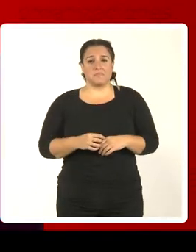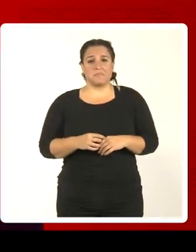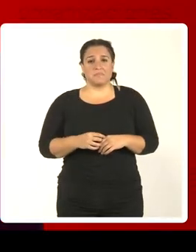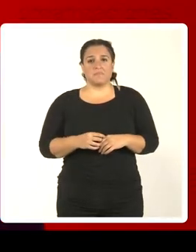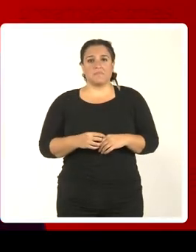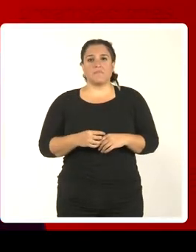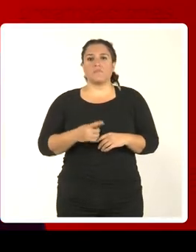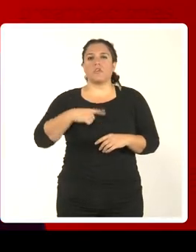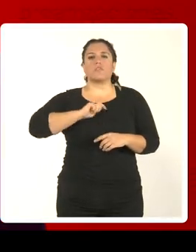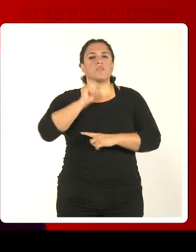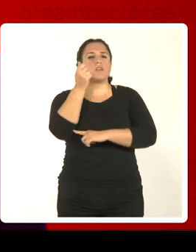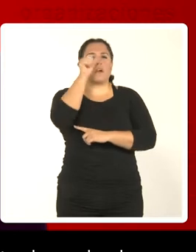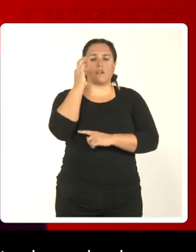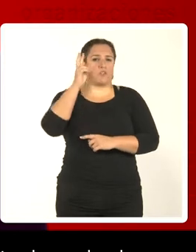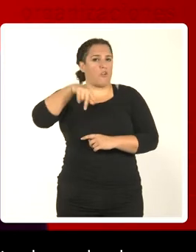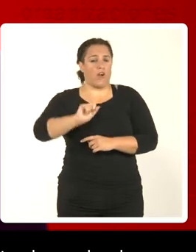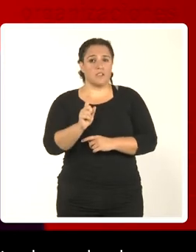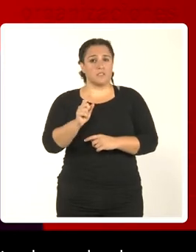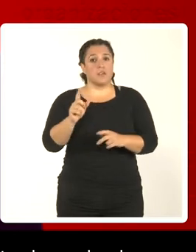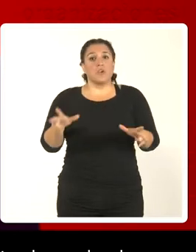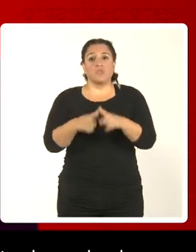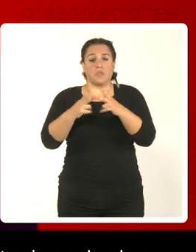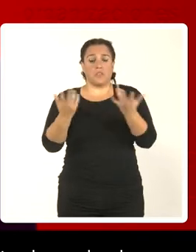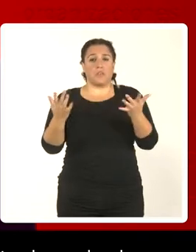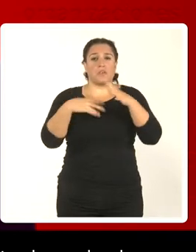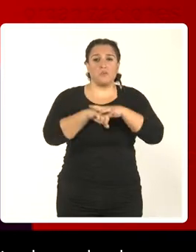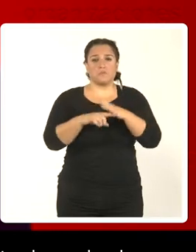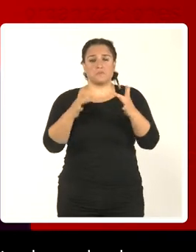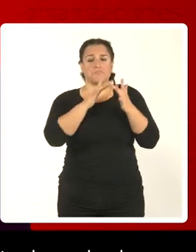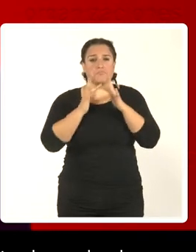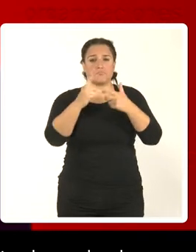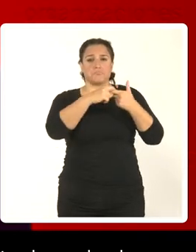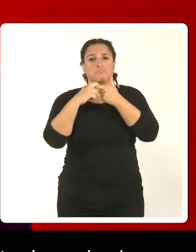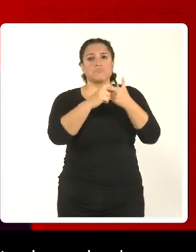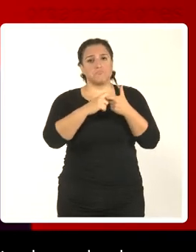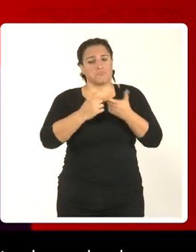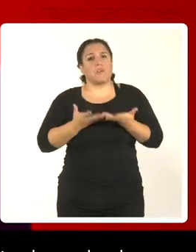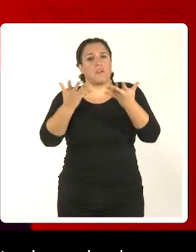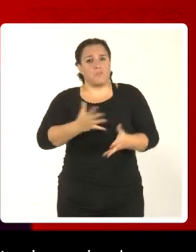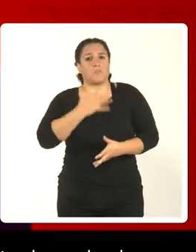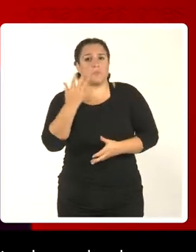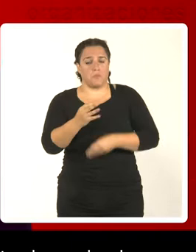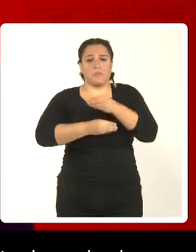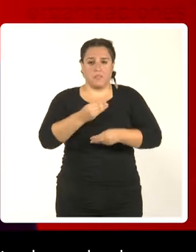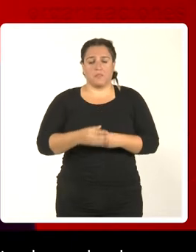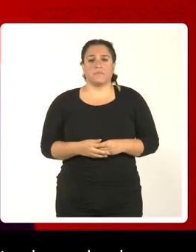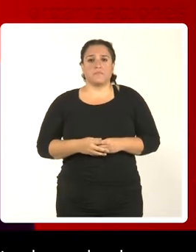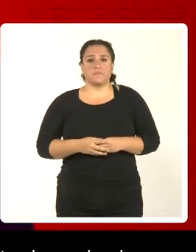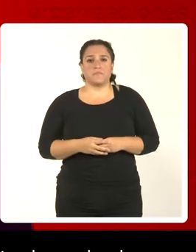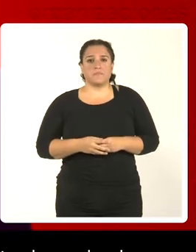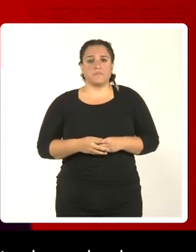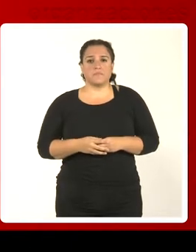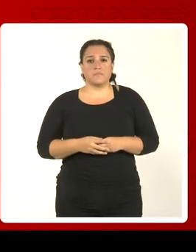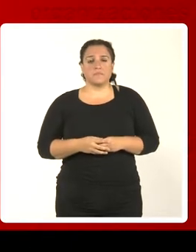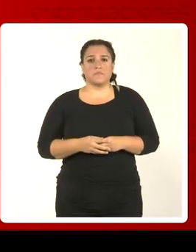No somos superhéroes ni heroínas, solo queremos y podemos contribuir a una sociedad más inclusiva, relacional y participativa.